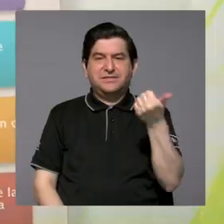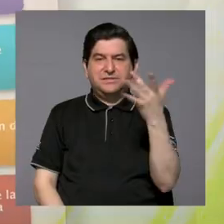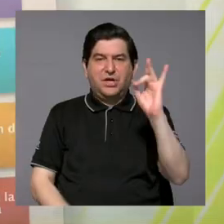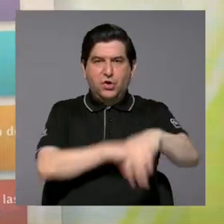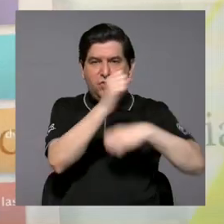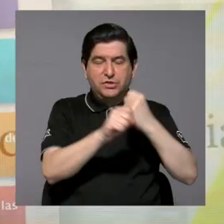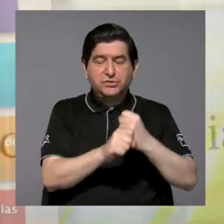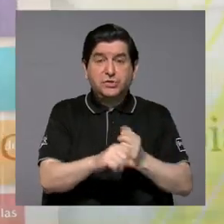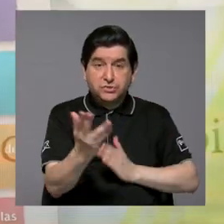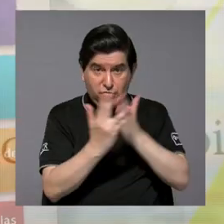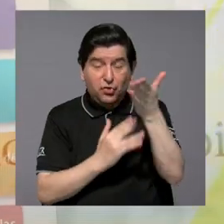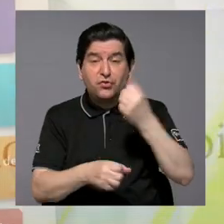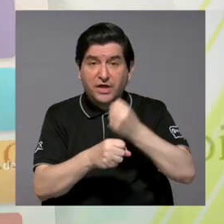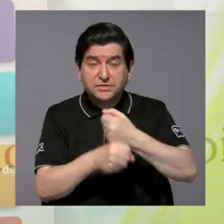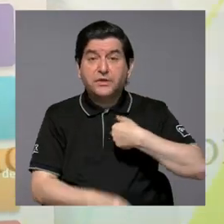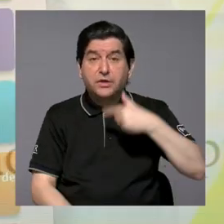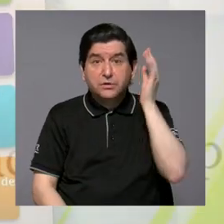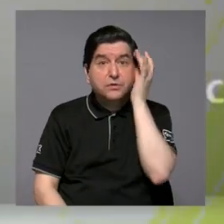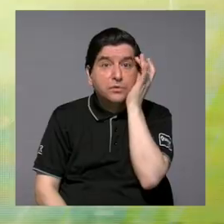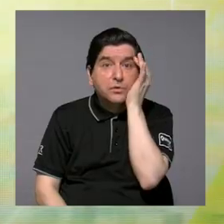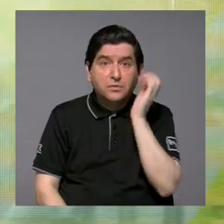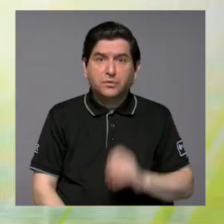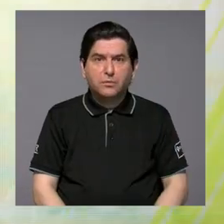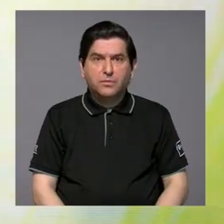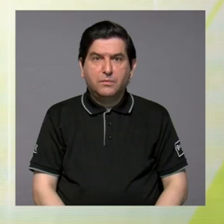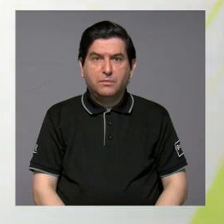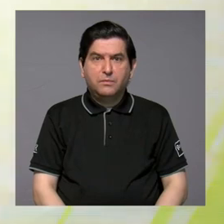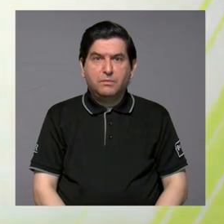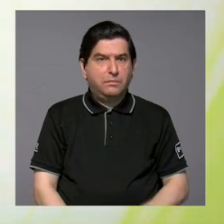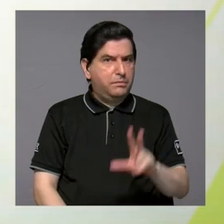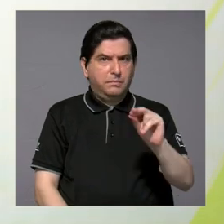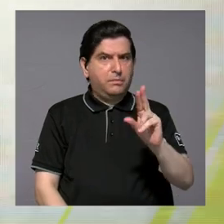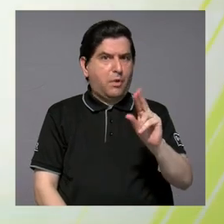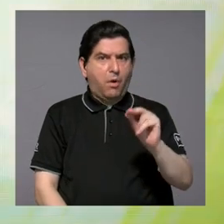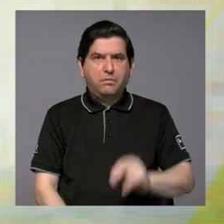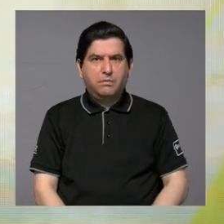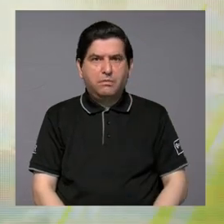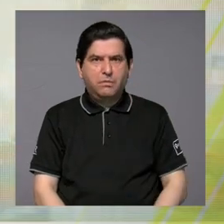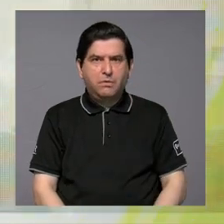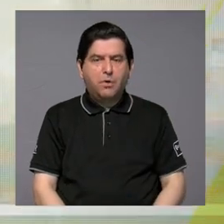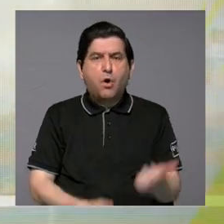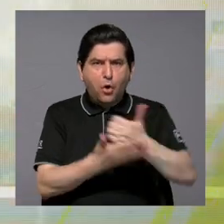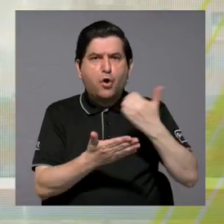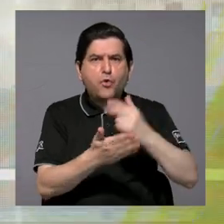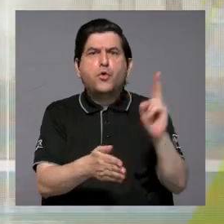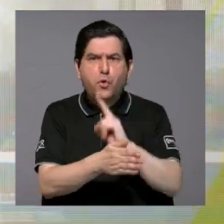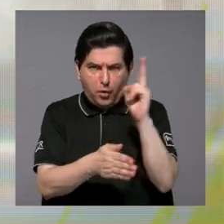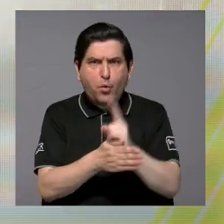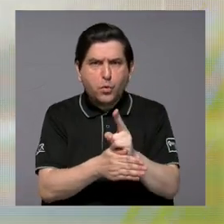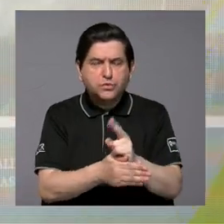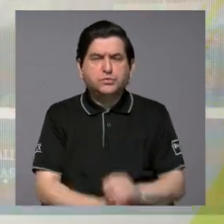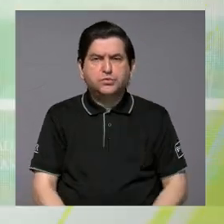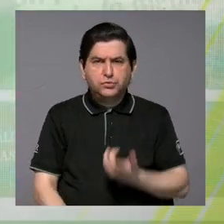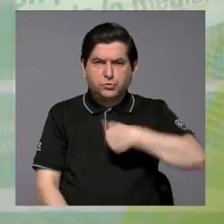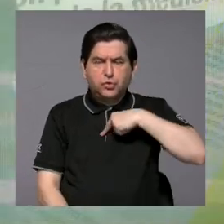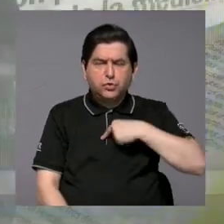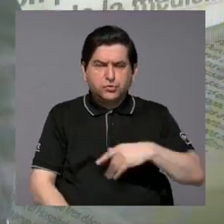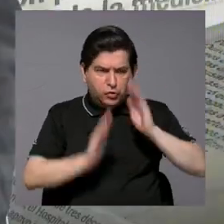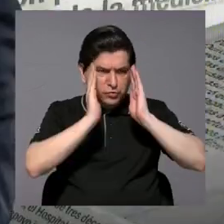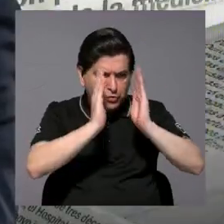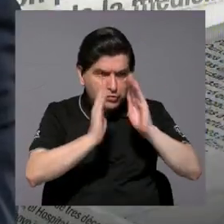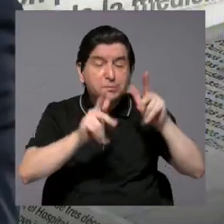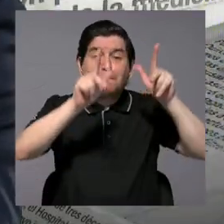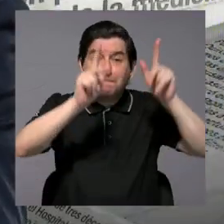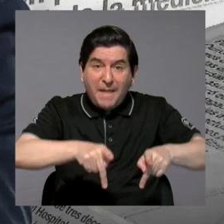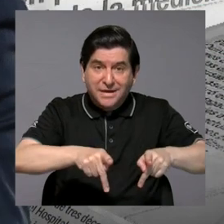para que consigan trabajo, yo me preocupo. No, deberíamos estar destirando recursos, estar preocupados y ocupados